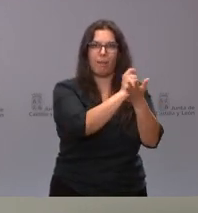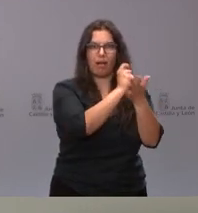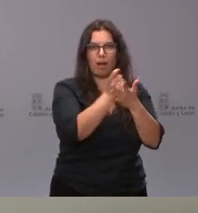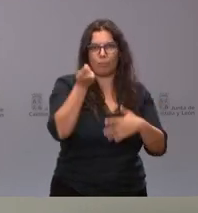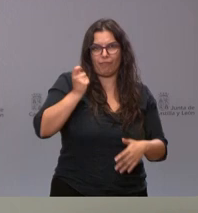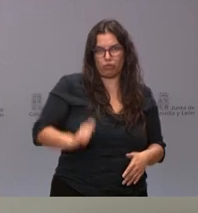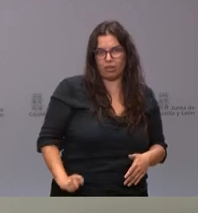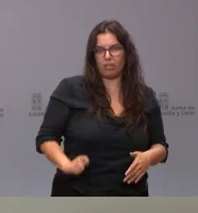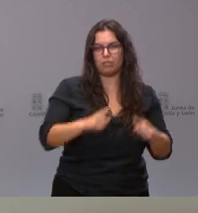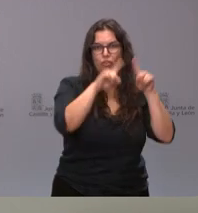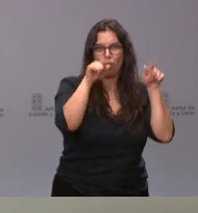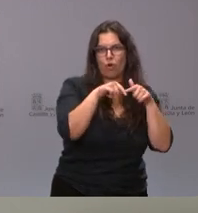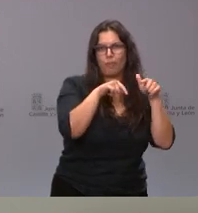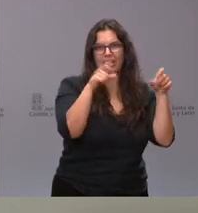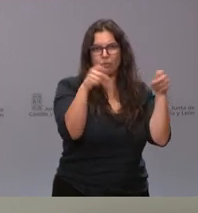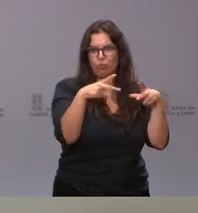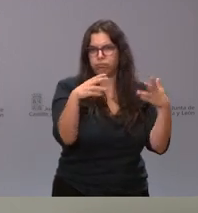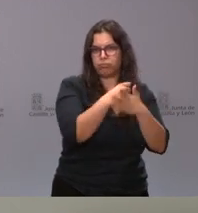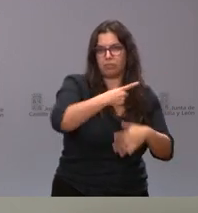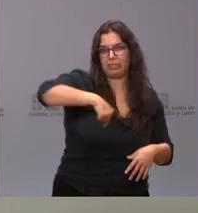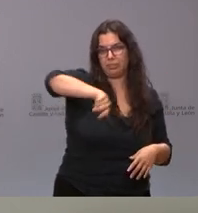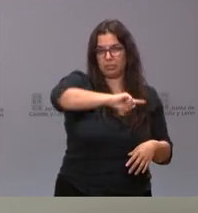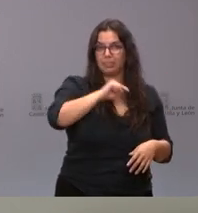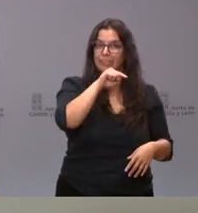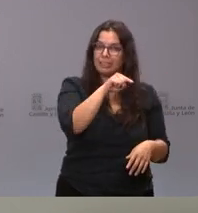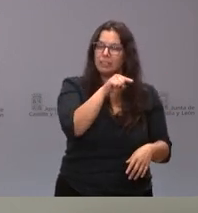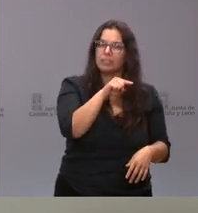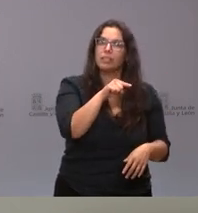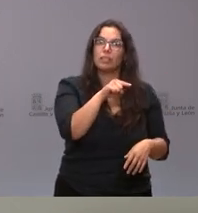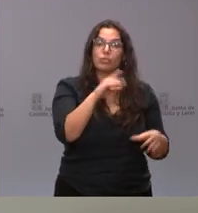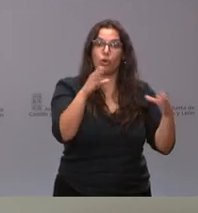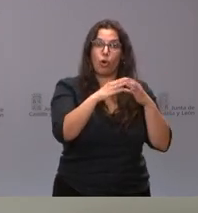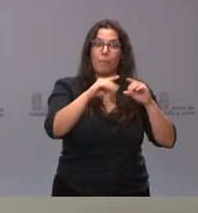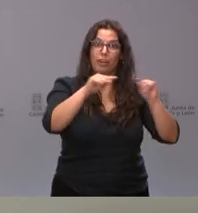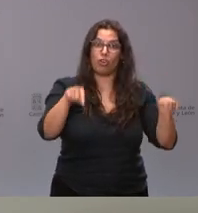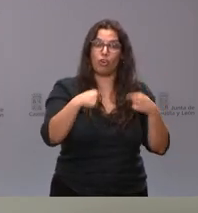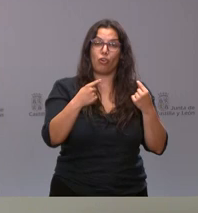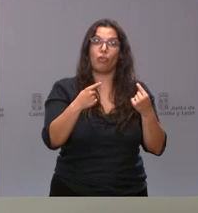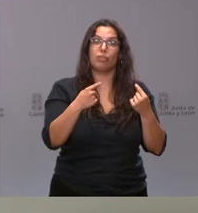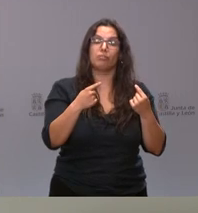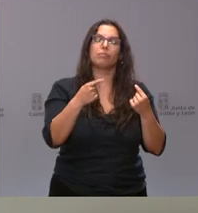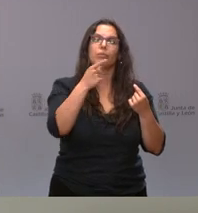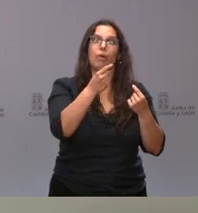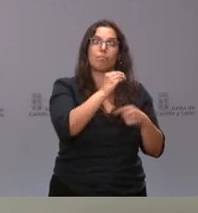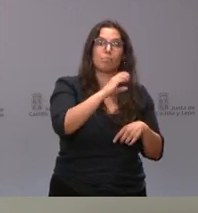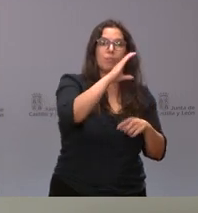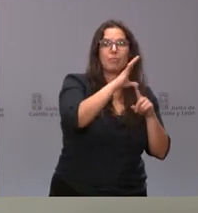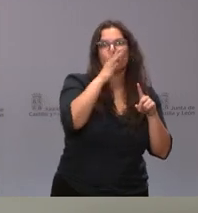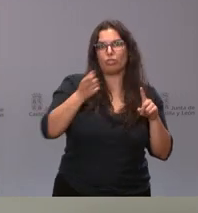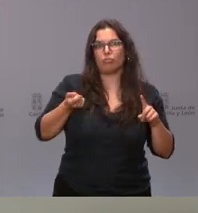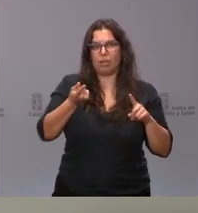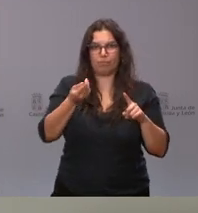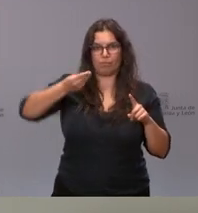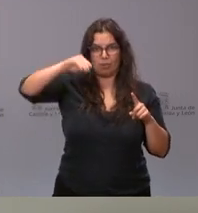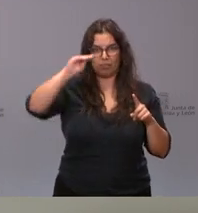gasto de personal y que este se ve aumentado como consecuencia del nuevo convenio colectivo, también esto hace aumentar a su vez la cifra de la que estamos hablando. El